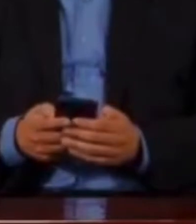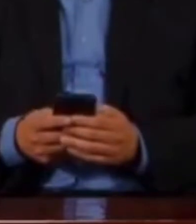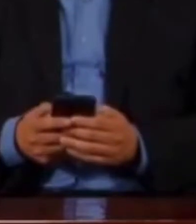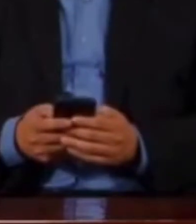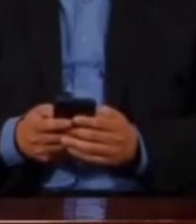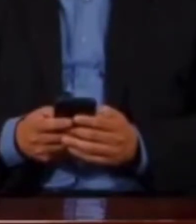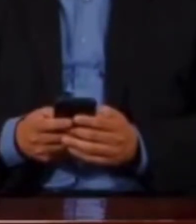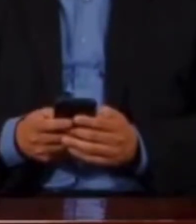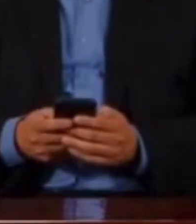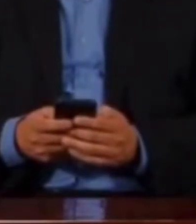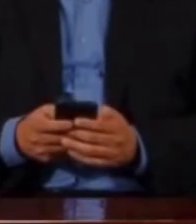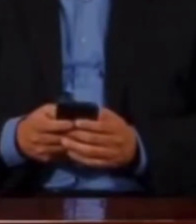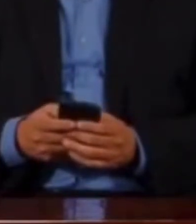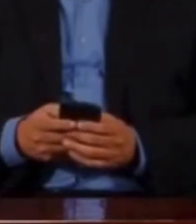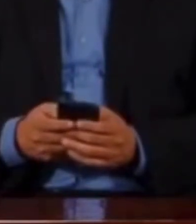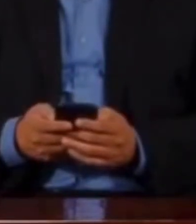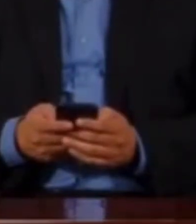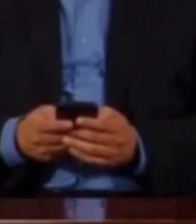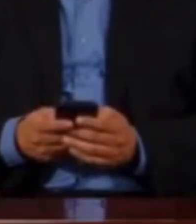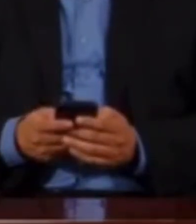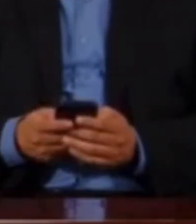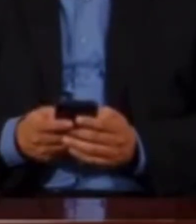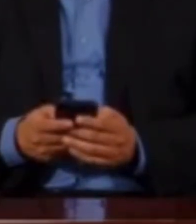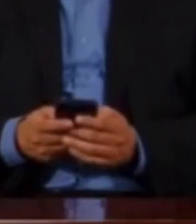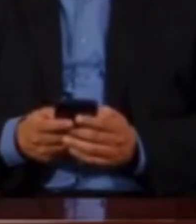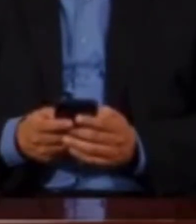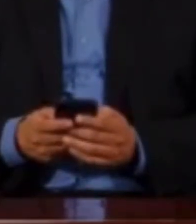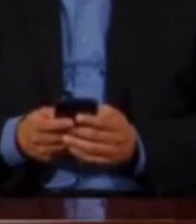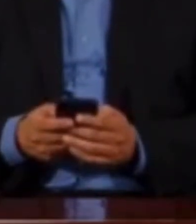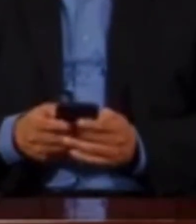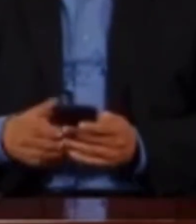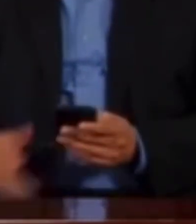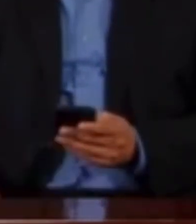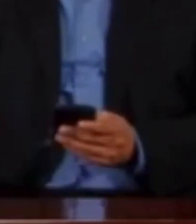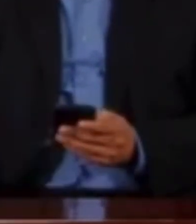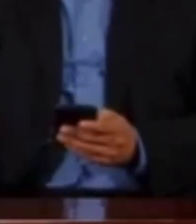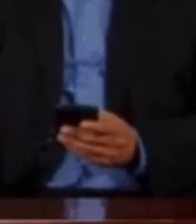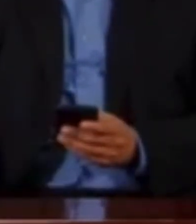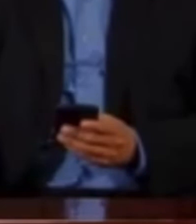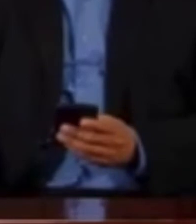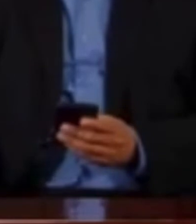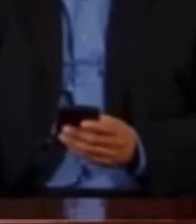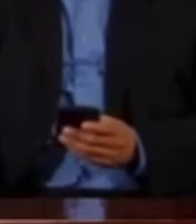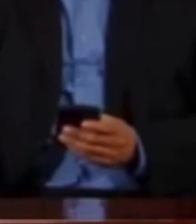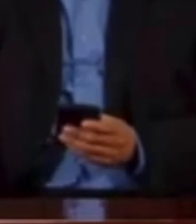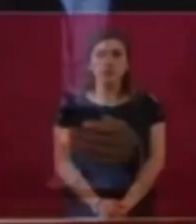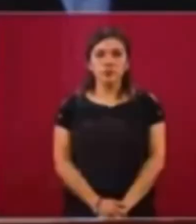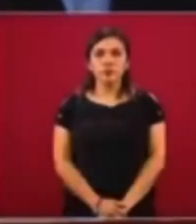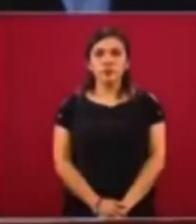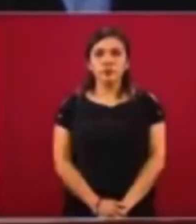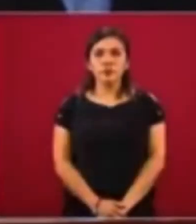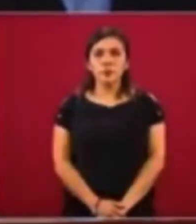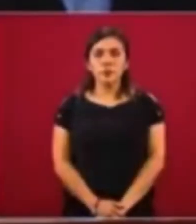territorial empezaba a tener su propia dinámica y particularmente la Ciudad de México era el sitio de más